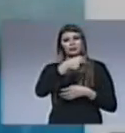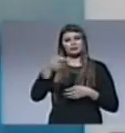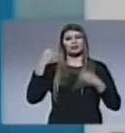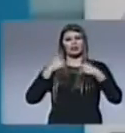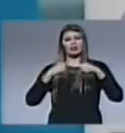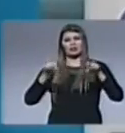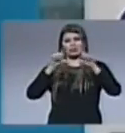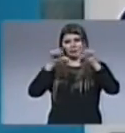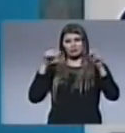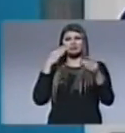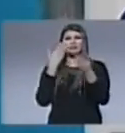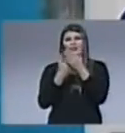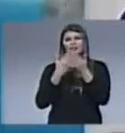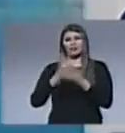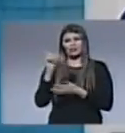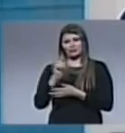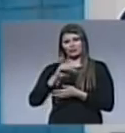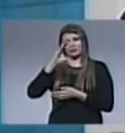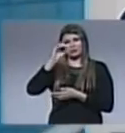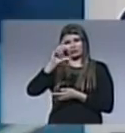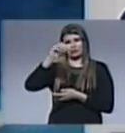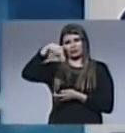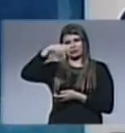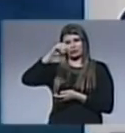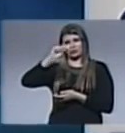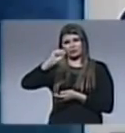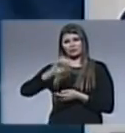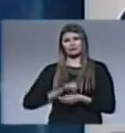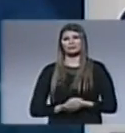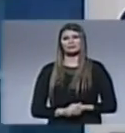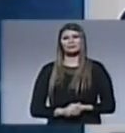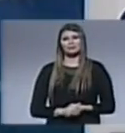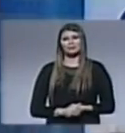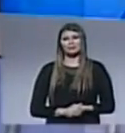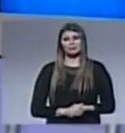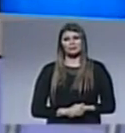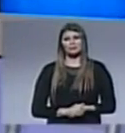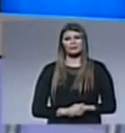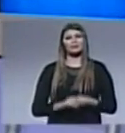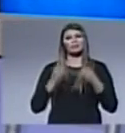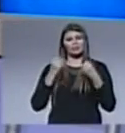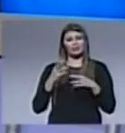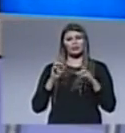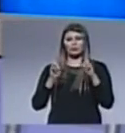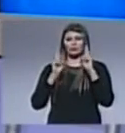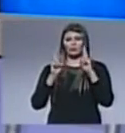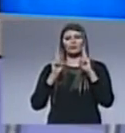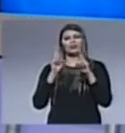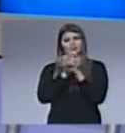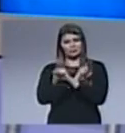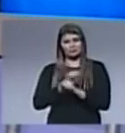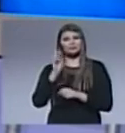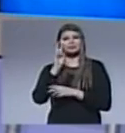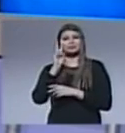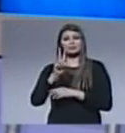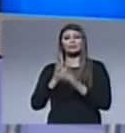deportivo fue presentado por Lácteos Los Colonos y ojalá que realmente podamos ver el